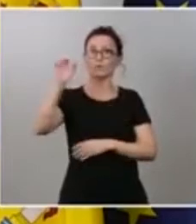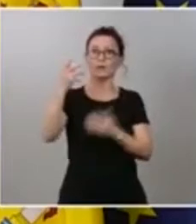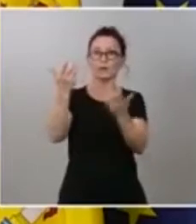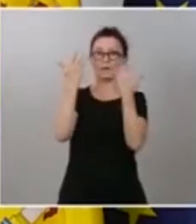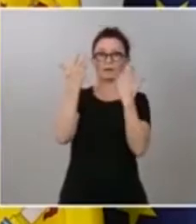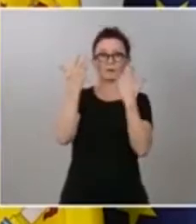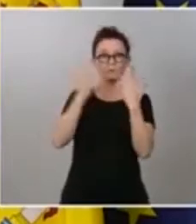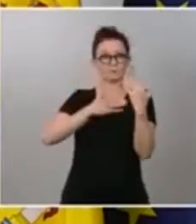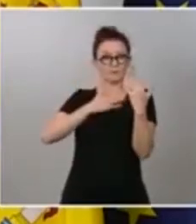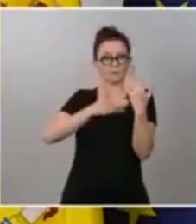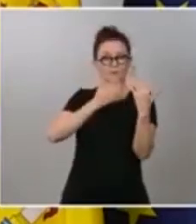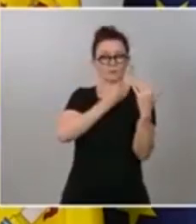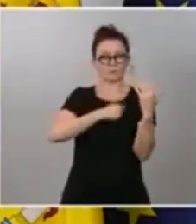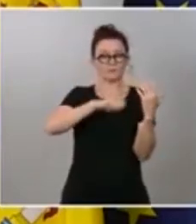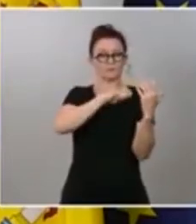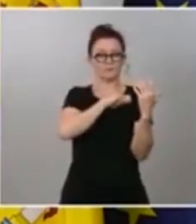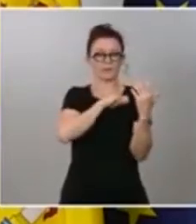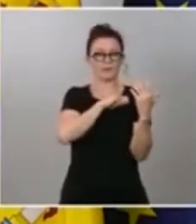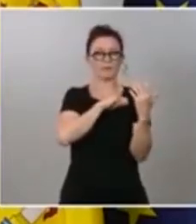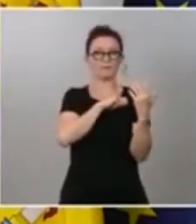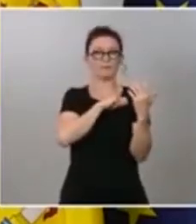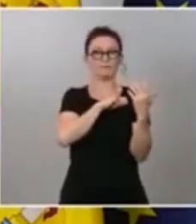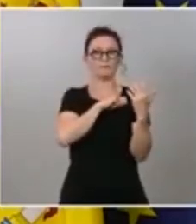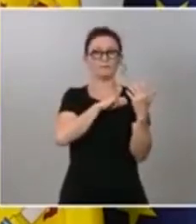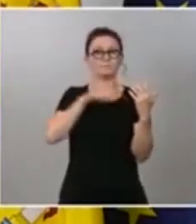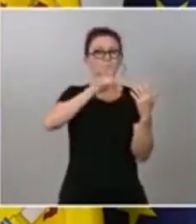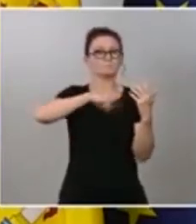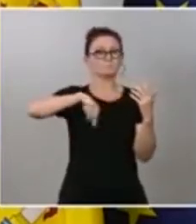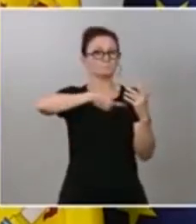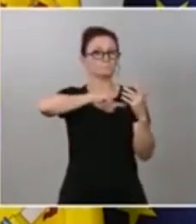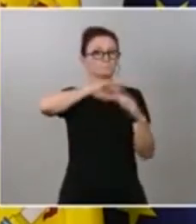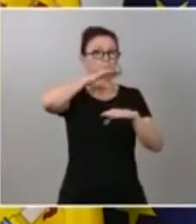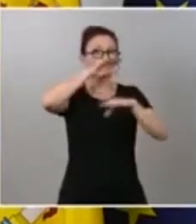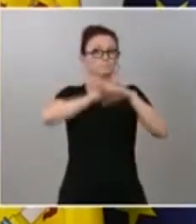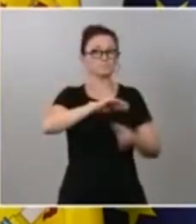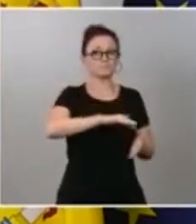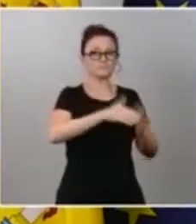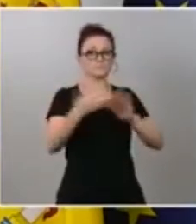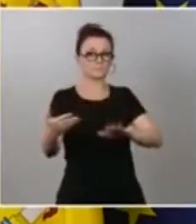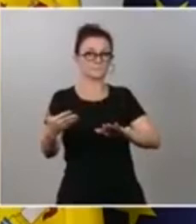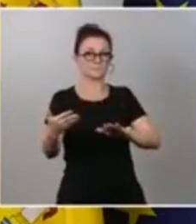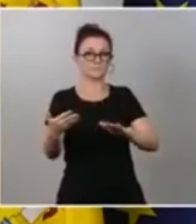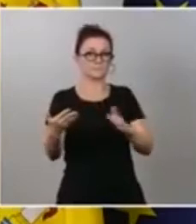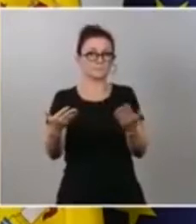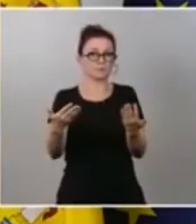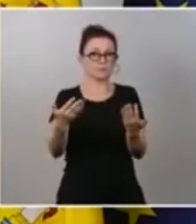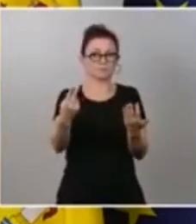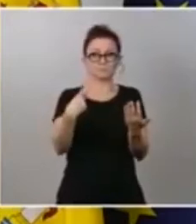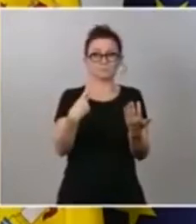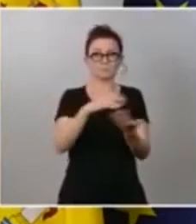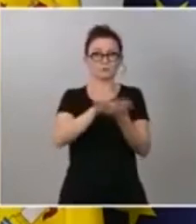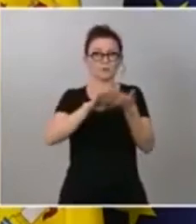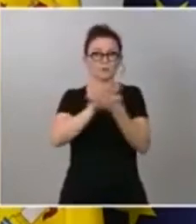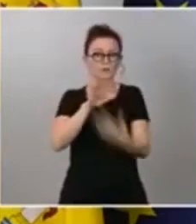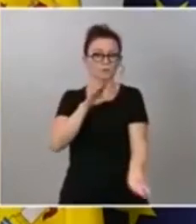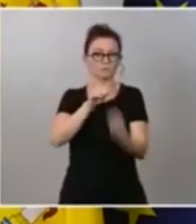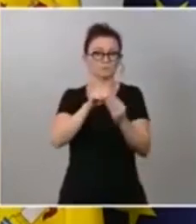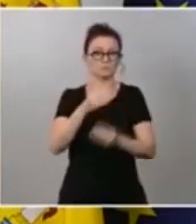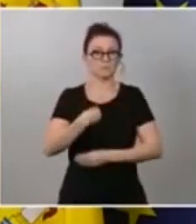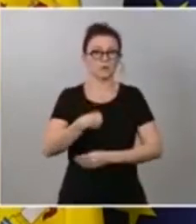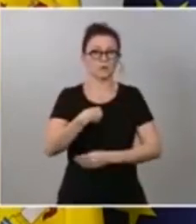España en este caso y lo hemos hecho realidad por tanto yo niego la mayor